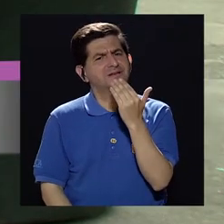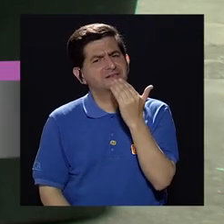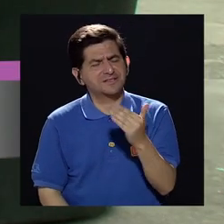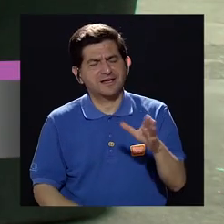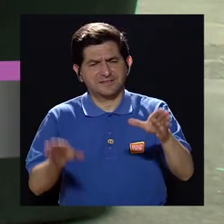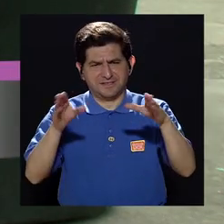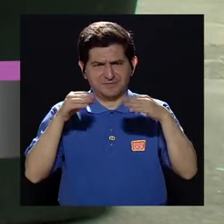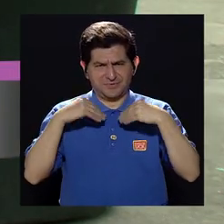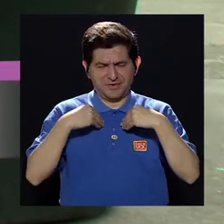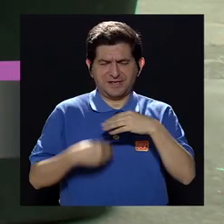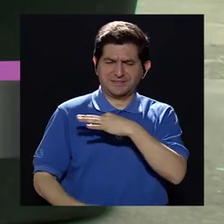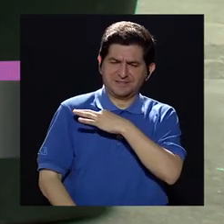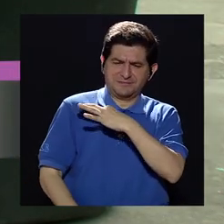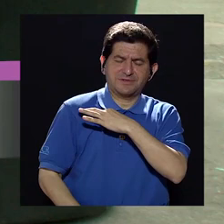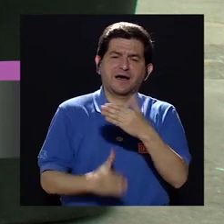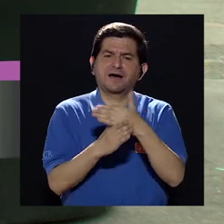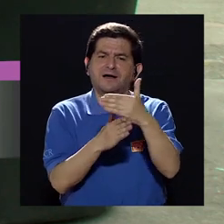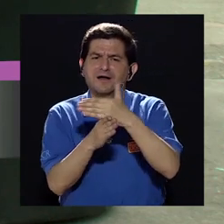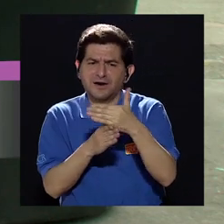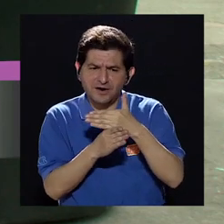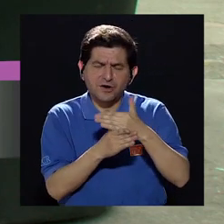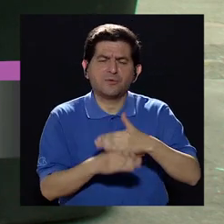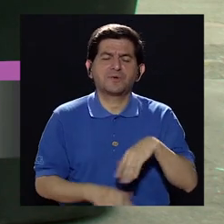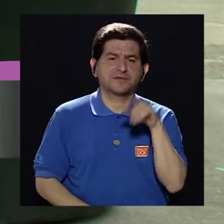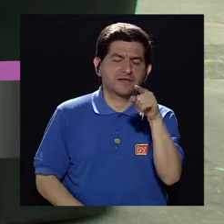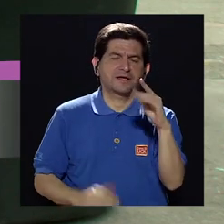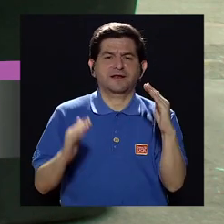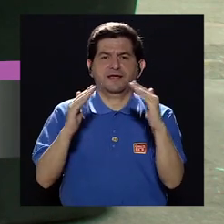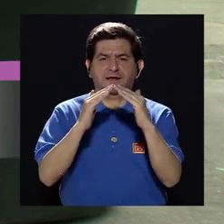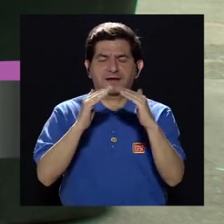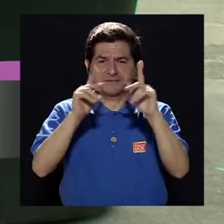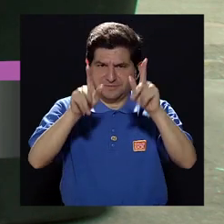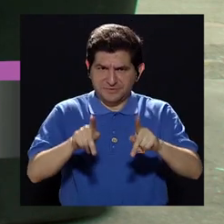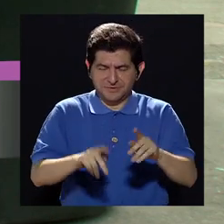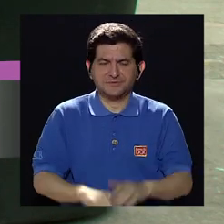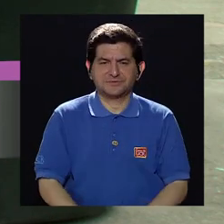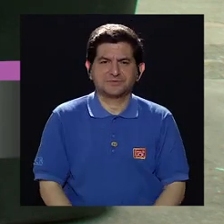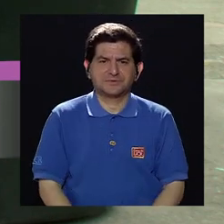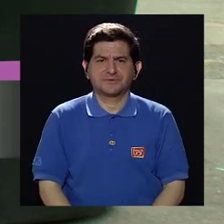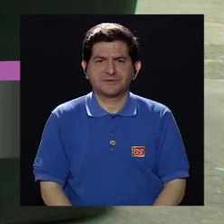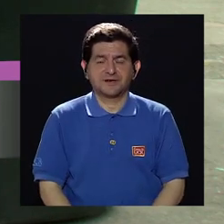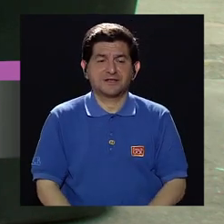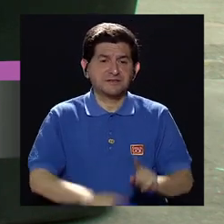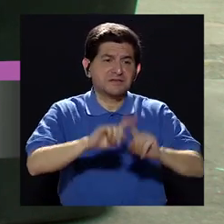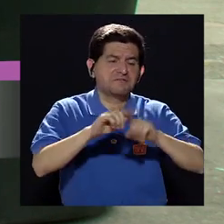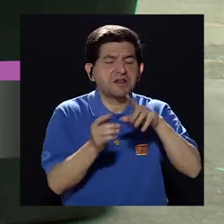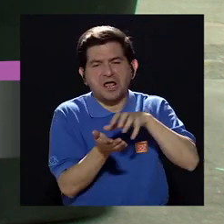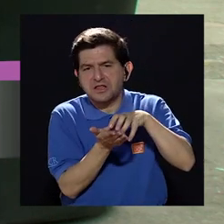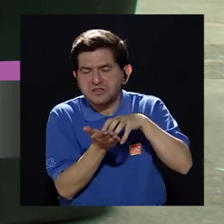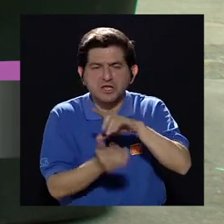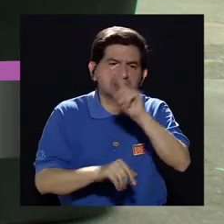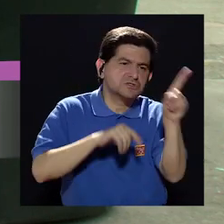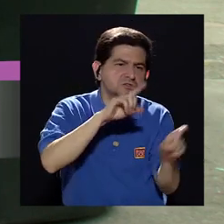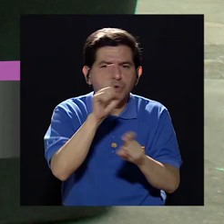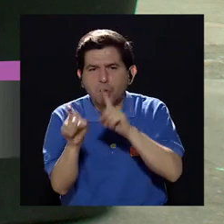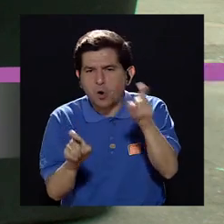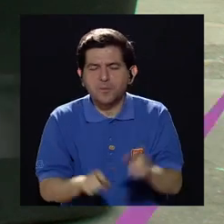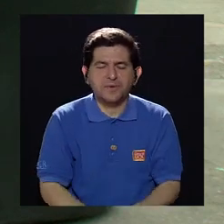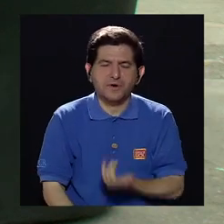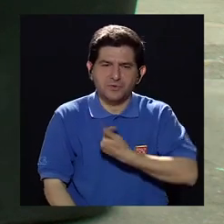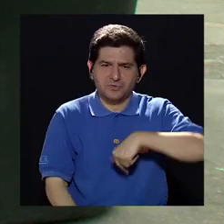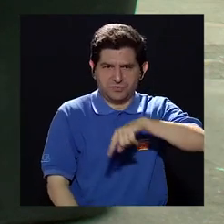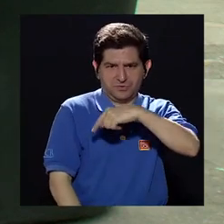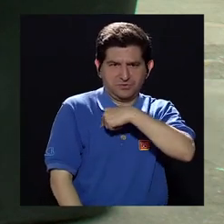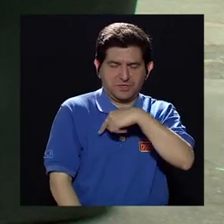por aceptar la invitación y poder compartir allá en sus hogares pues lo que las dudas y las preguntas que